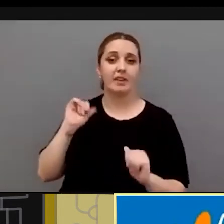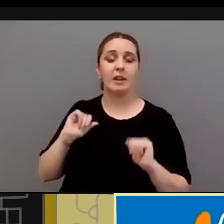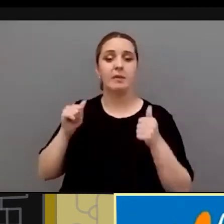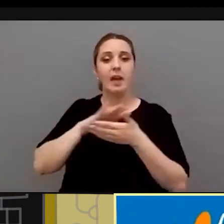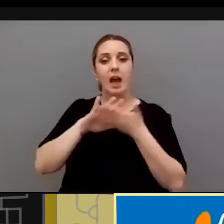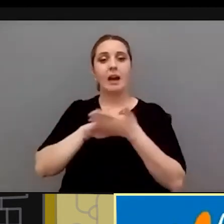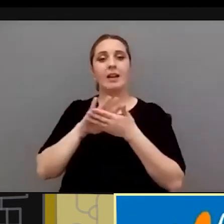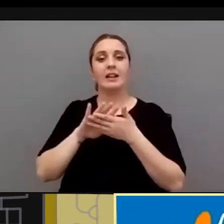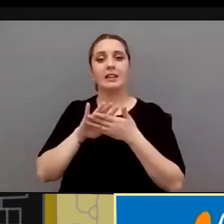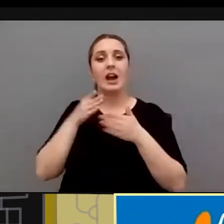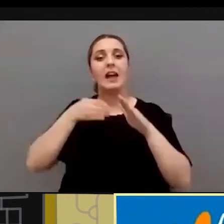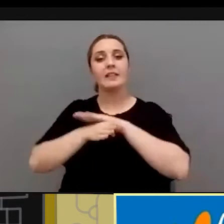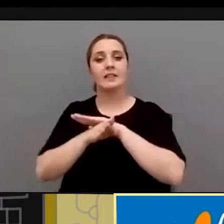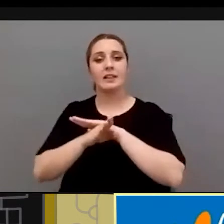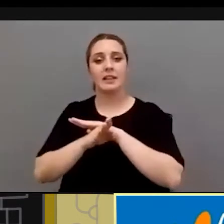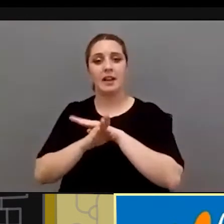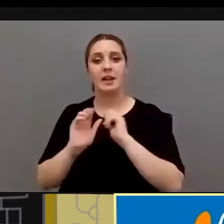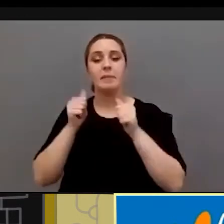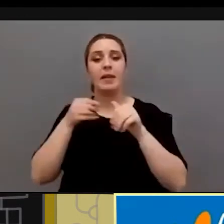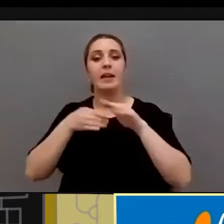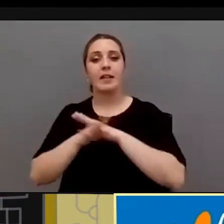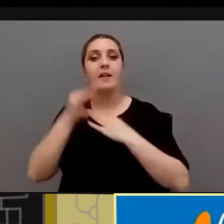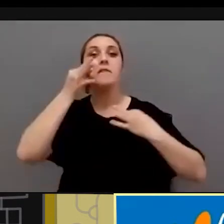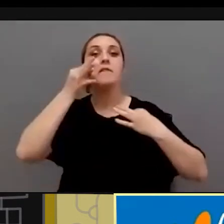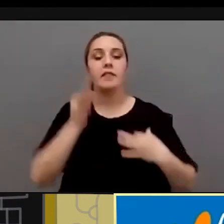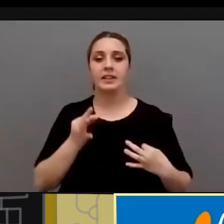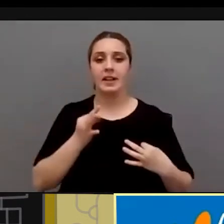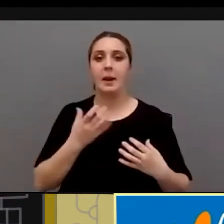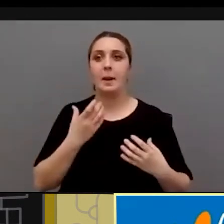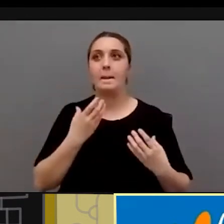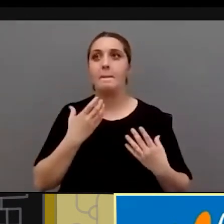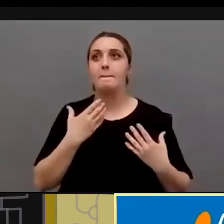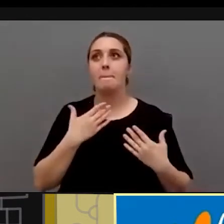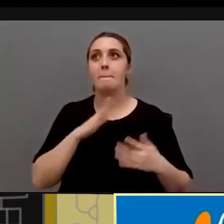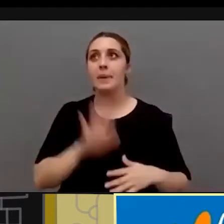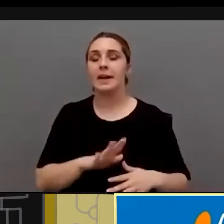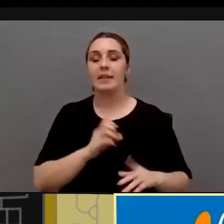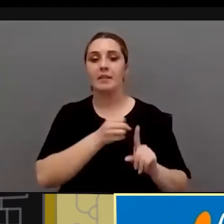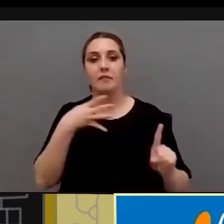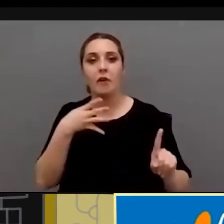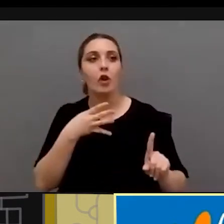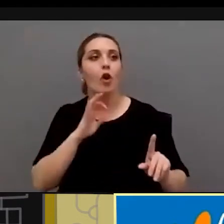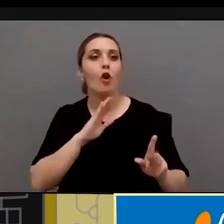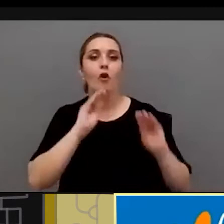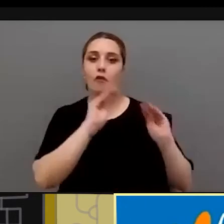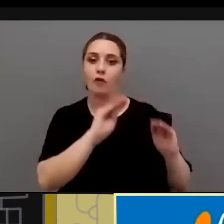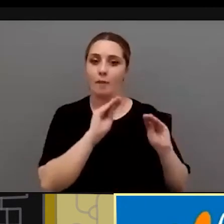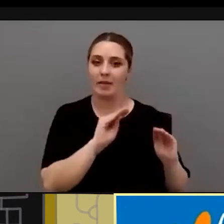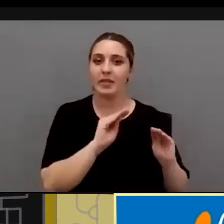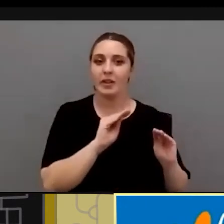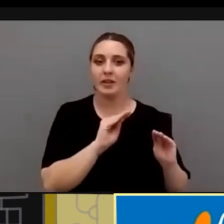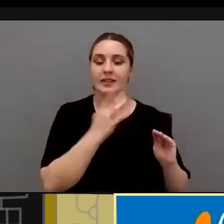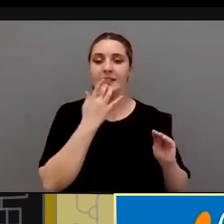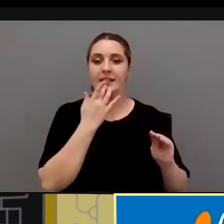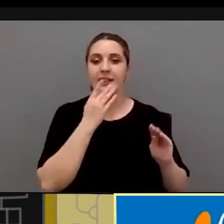de accesibilidad se empezó por la accesibilidad física ¿no? y parece que muchas veces incluso en los foros en las formaciones yo te diría cuando hay